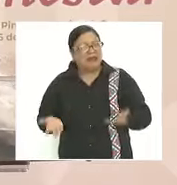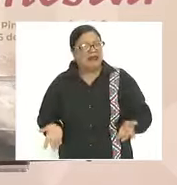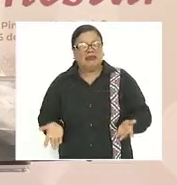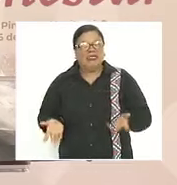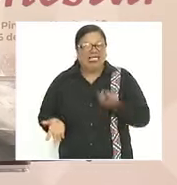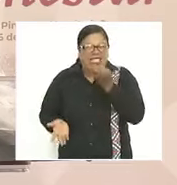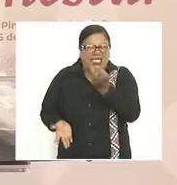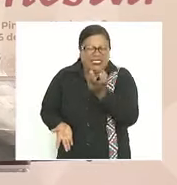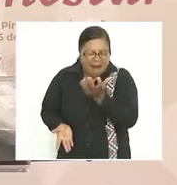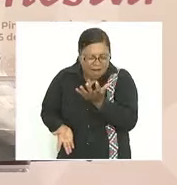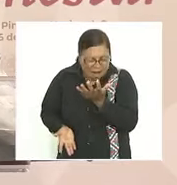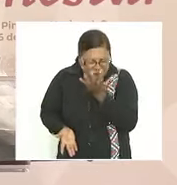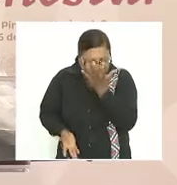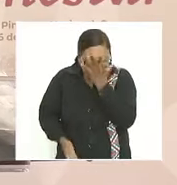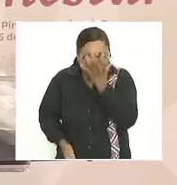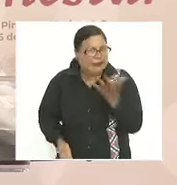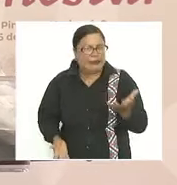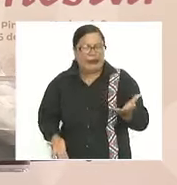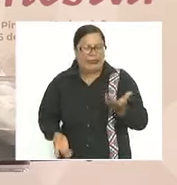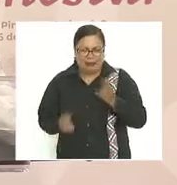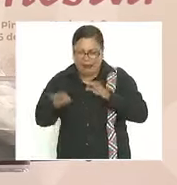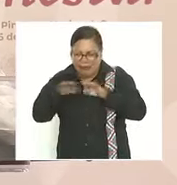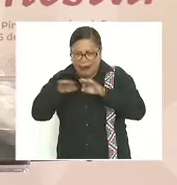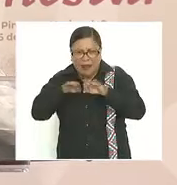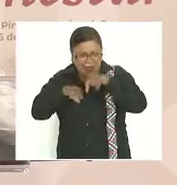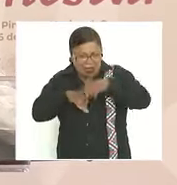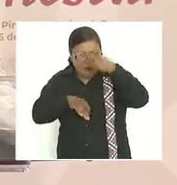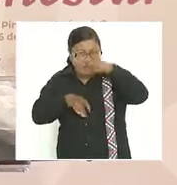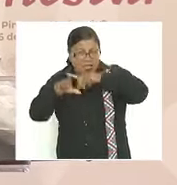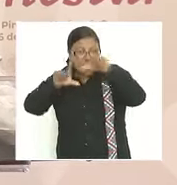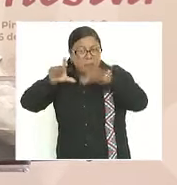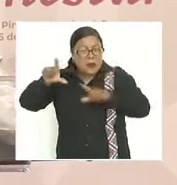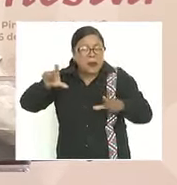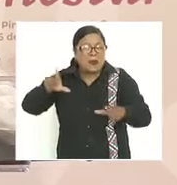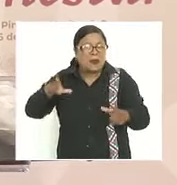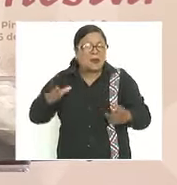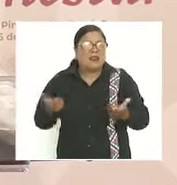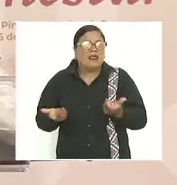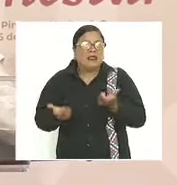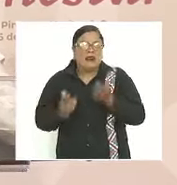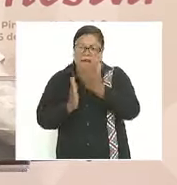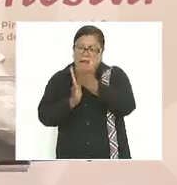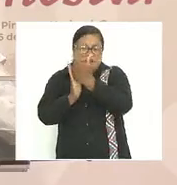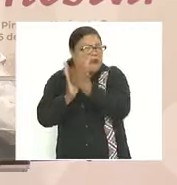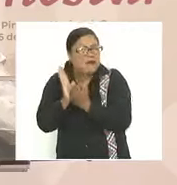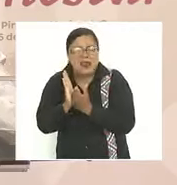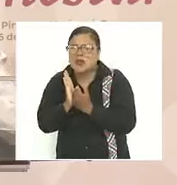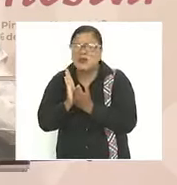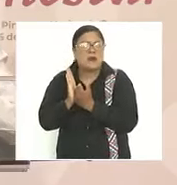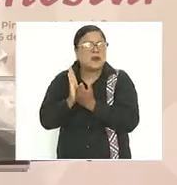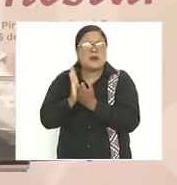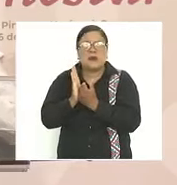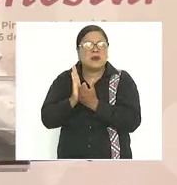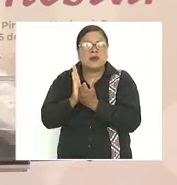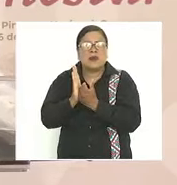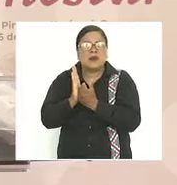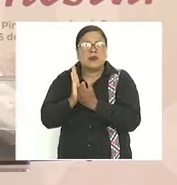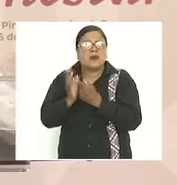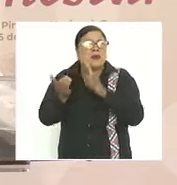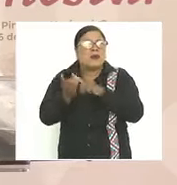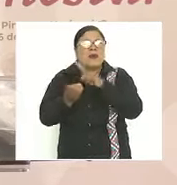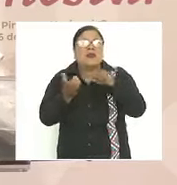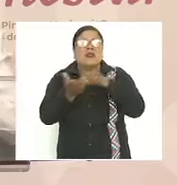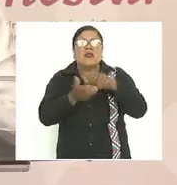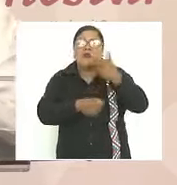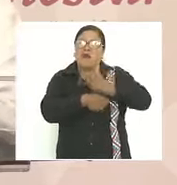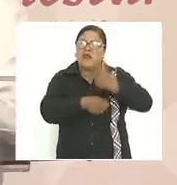vergüenza que el salario mínimo de México era más bajo que el salario mínimo de